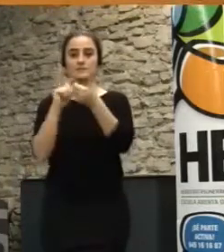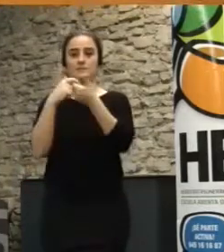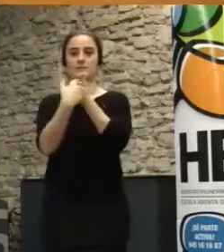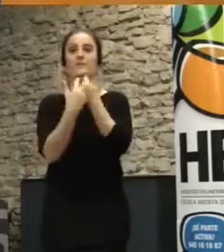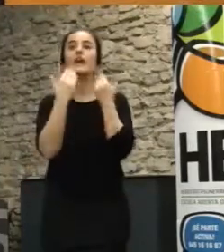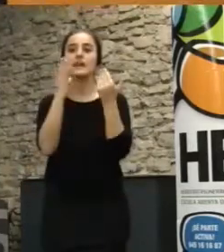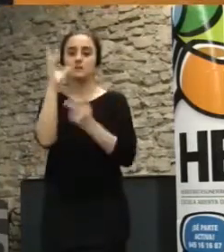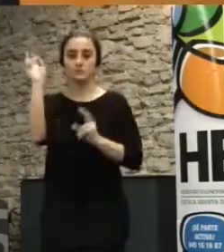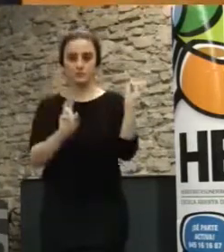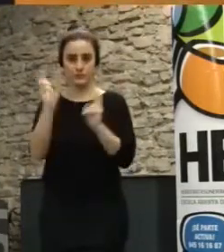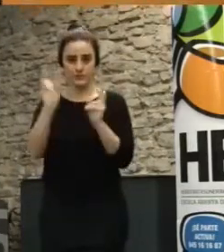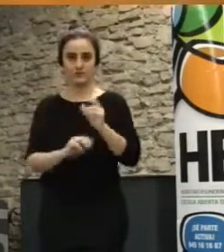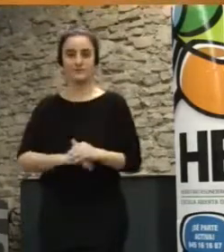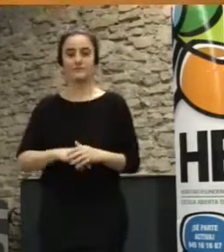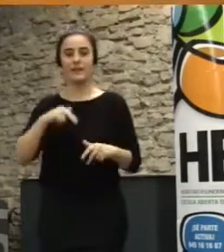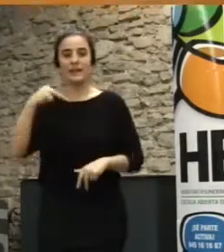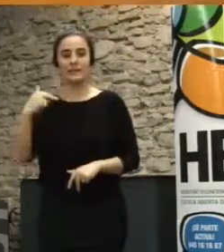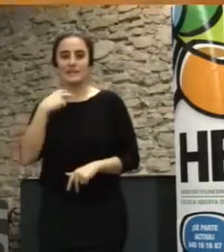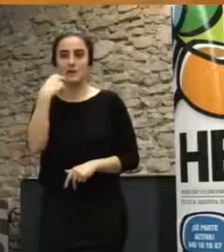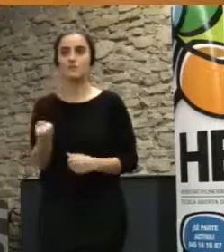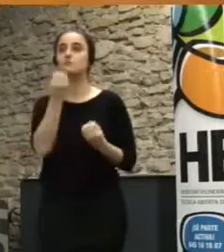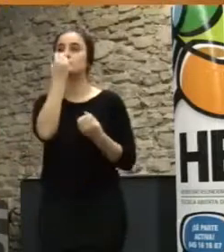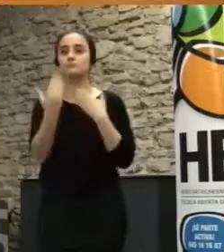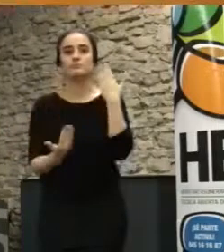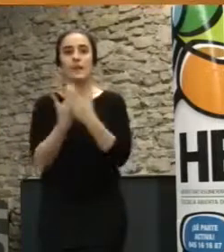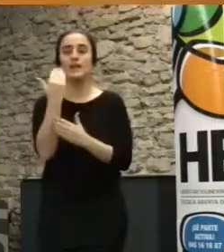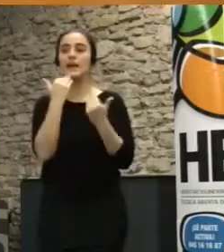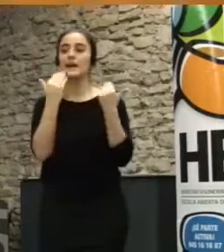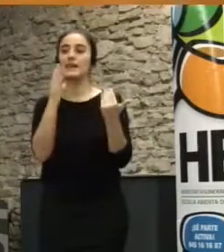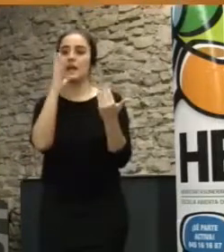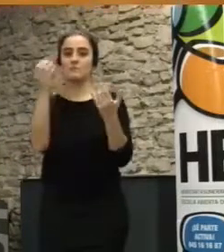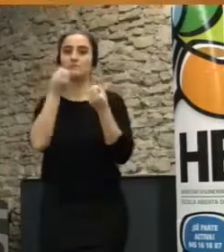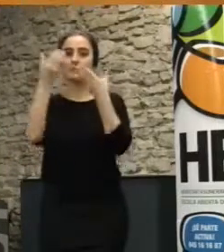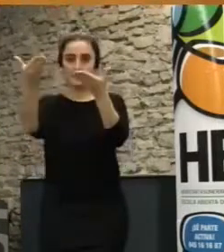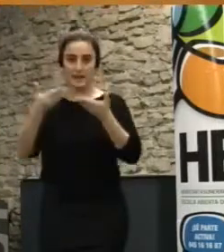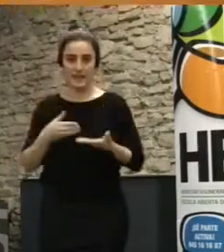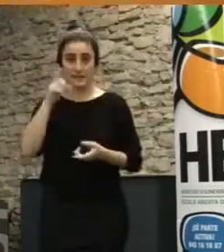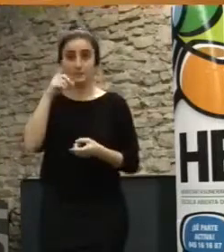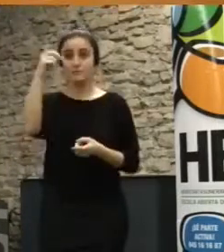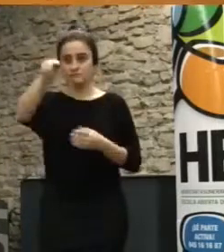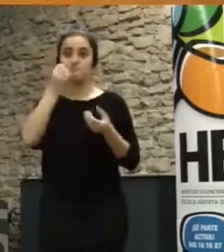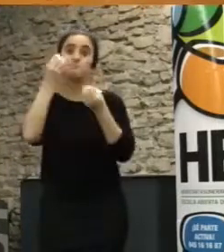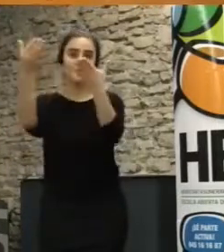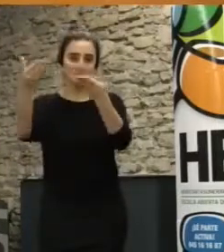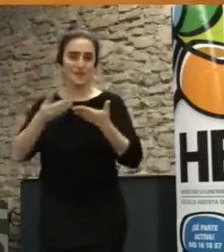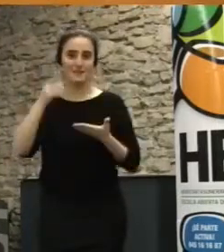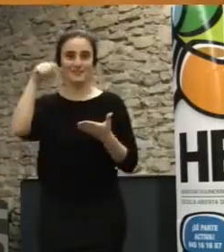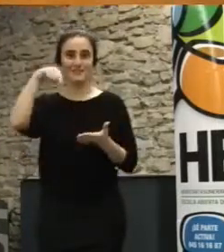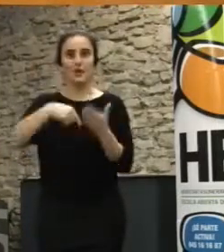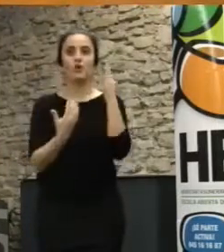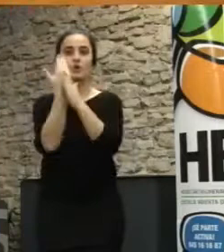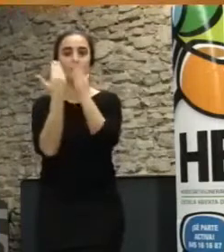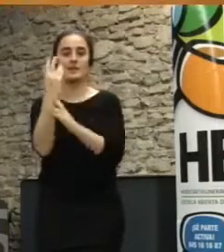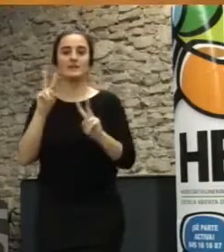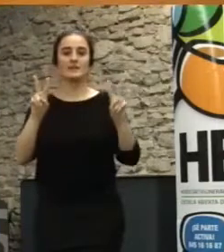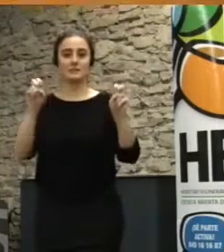agatik. Buenos días, gracias por esta bienvenida y asimismo bienvenidos y bienvenidos a esta jornada sobre